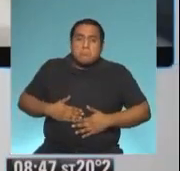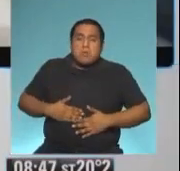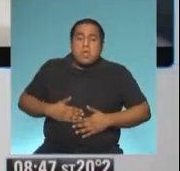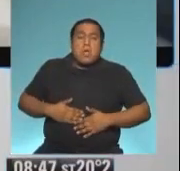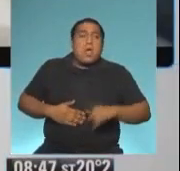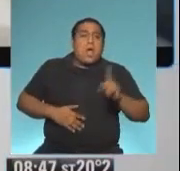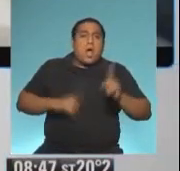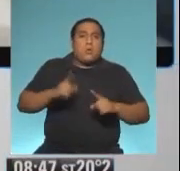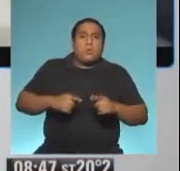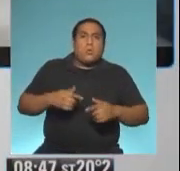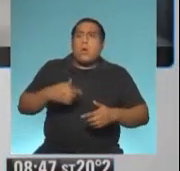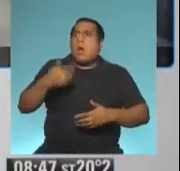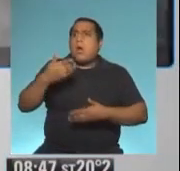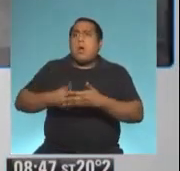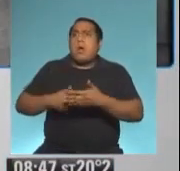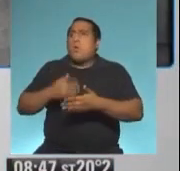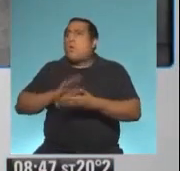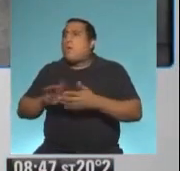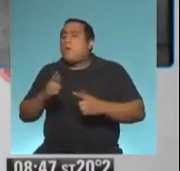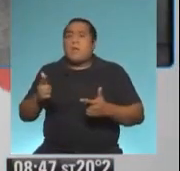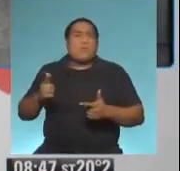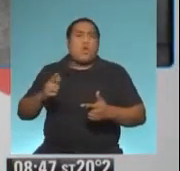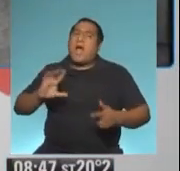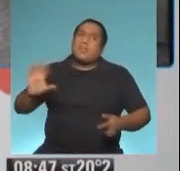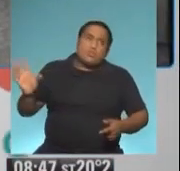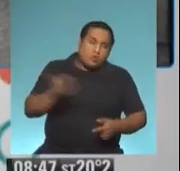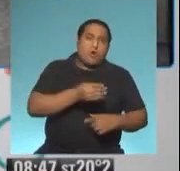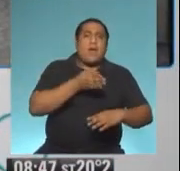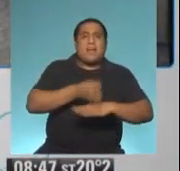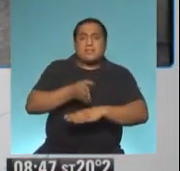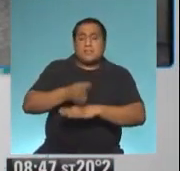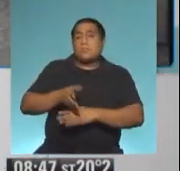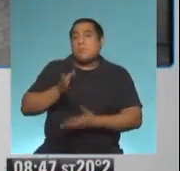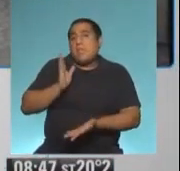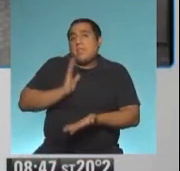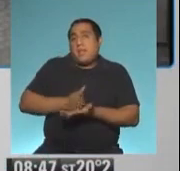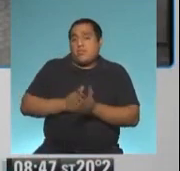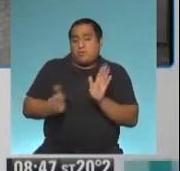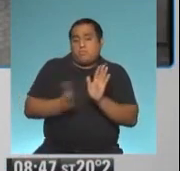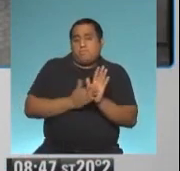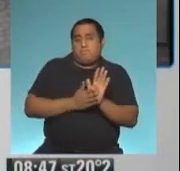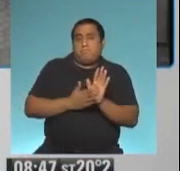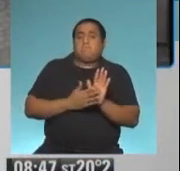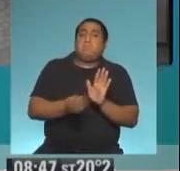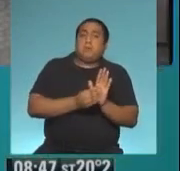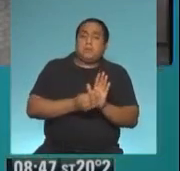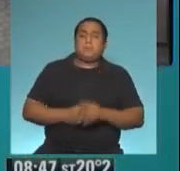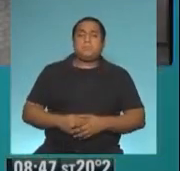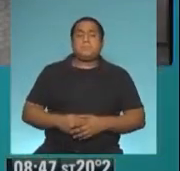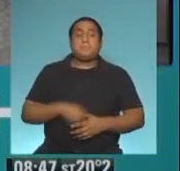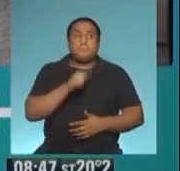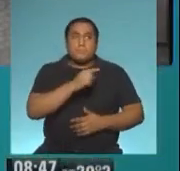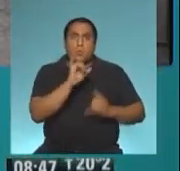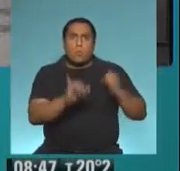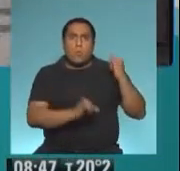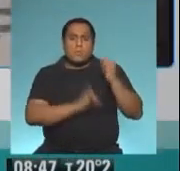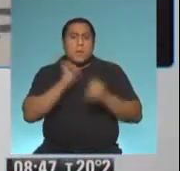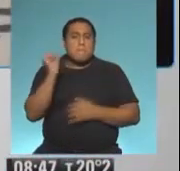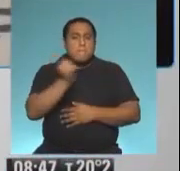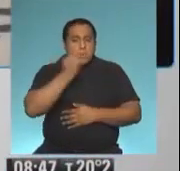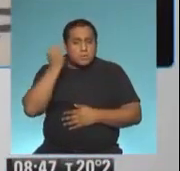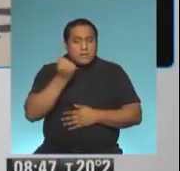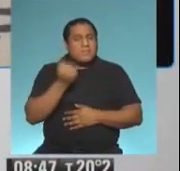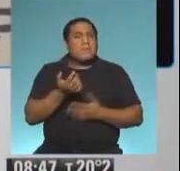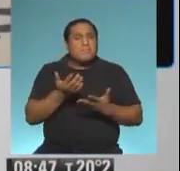ninguna prestación, de ninguna atención, de ningún acceso a derechos que este certificado permite. Súper importante lo que mencionás,